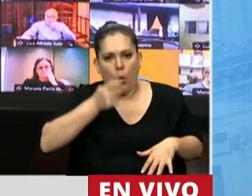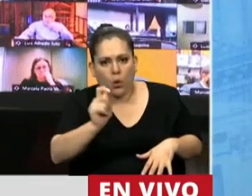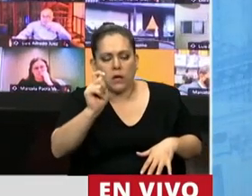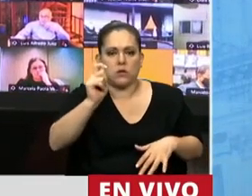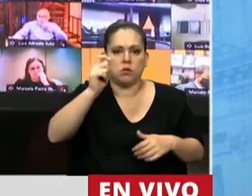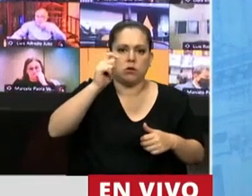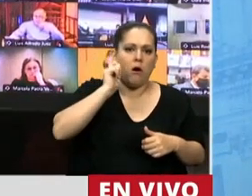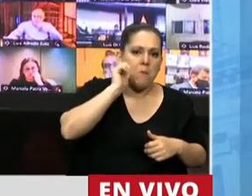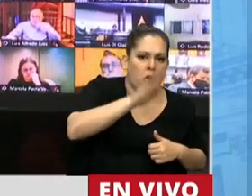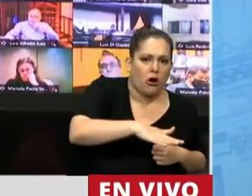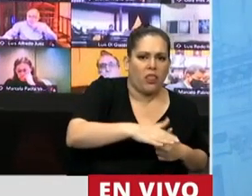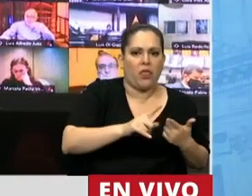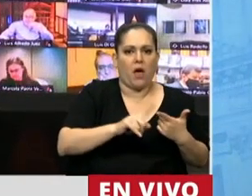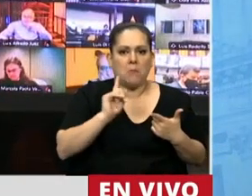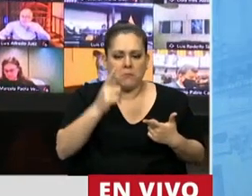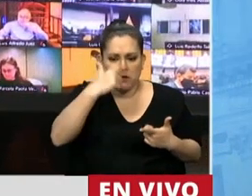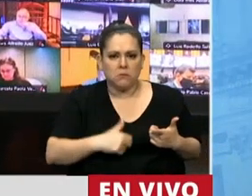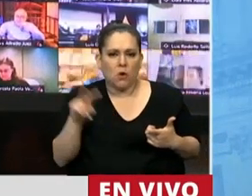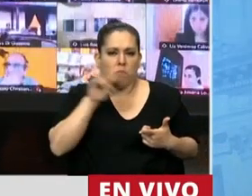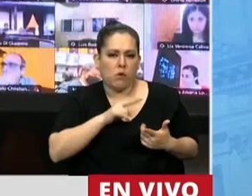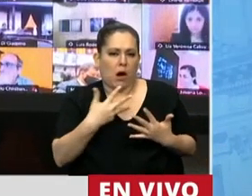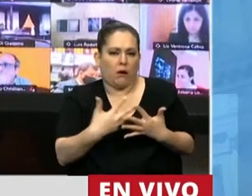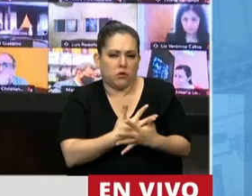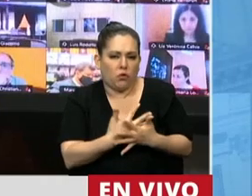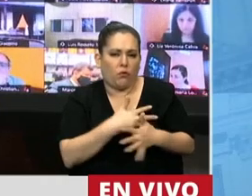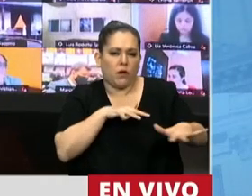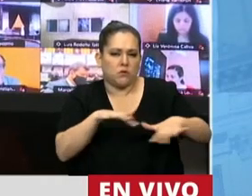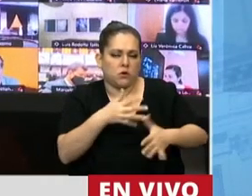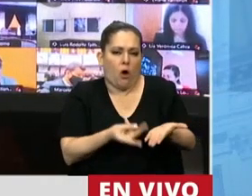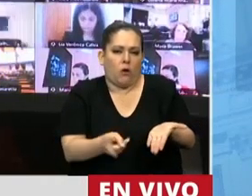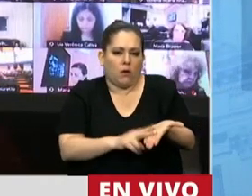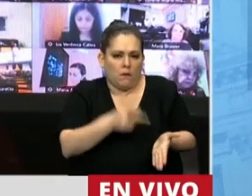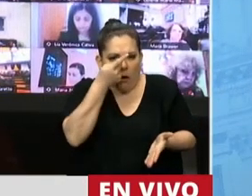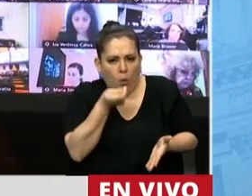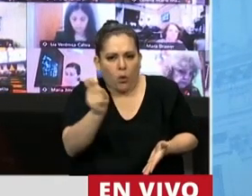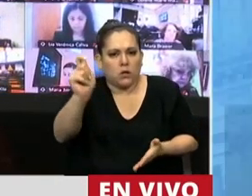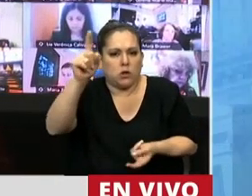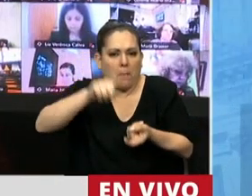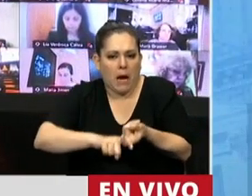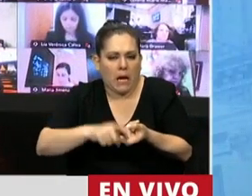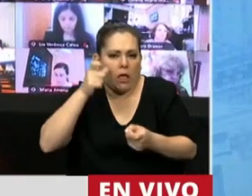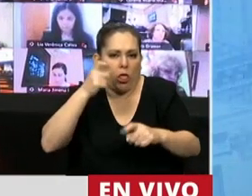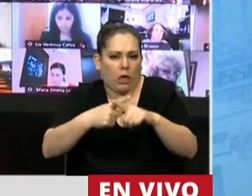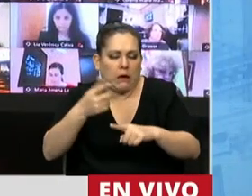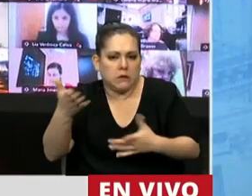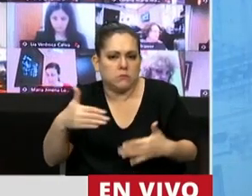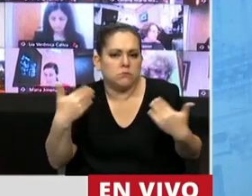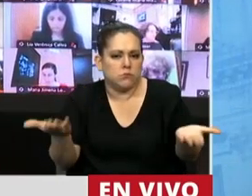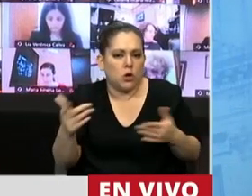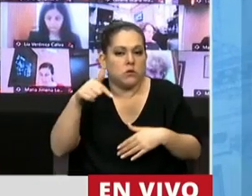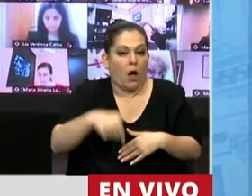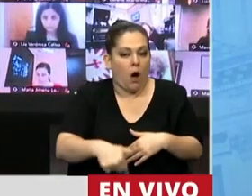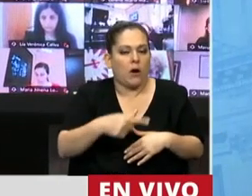mismas, a esa situación de un nuevo juicio. Por eso esta ley promueve que las cuotas